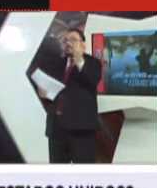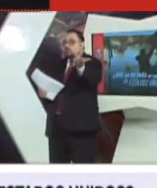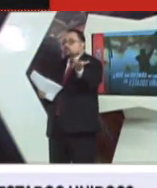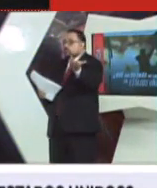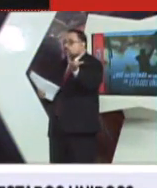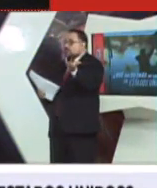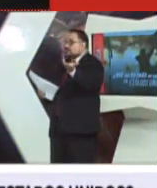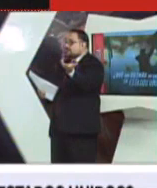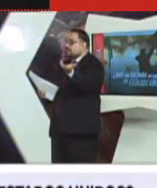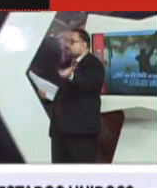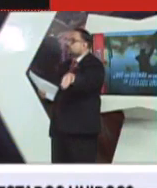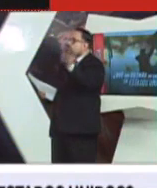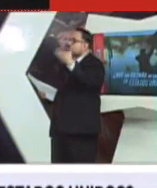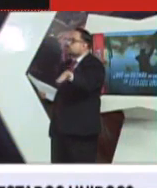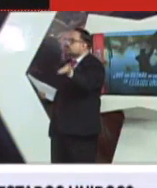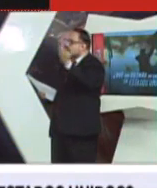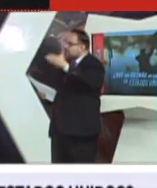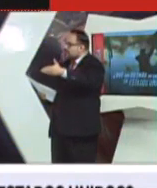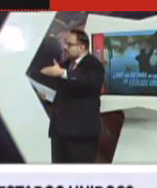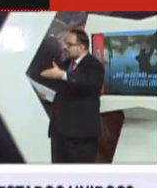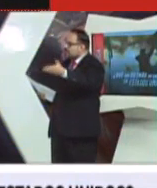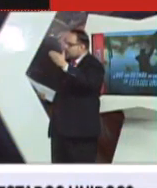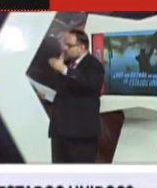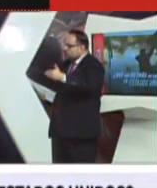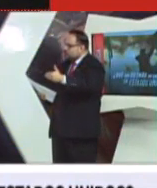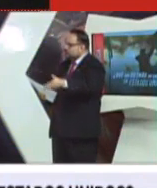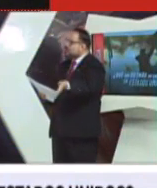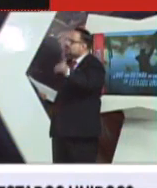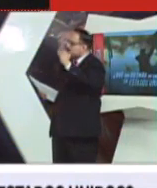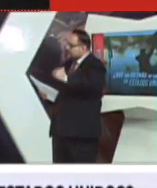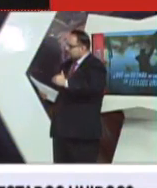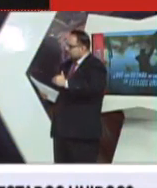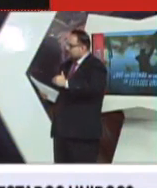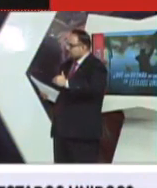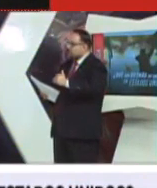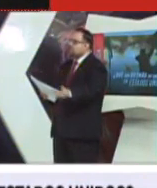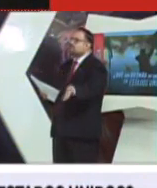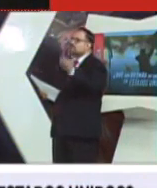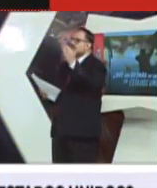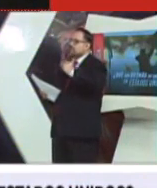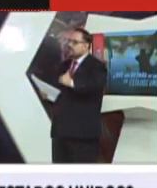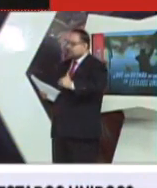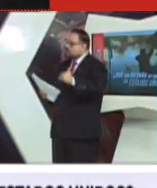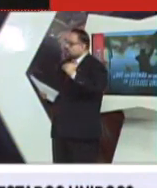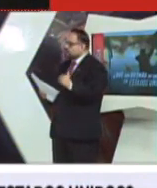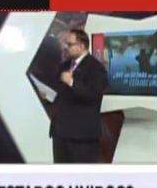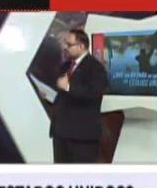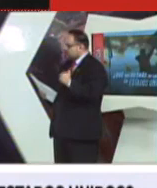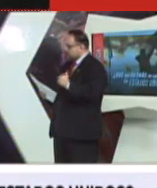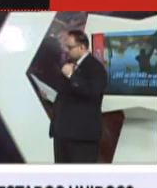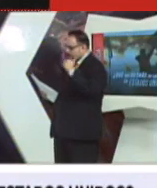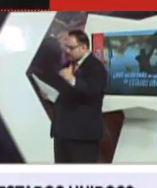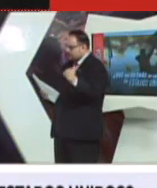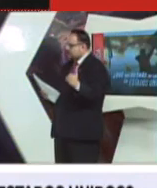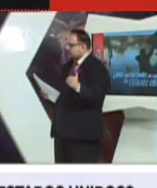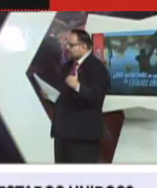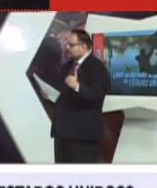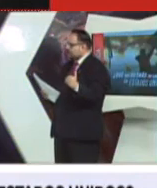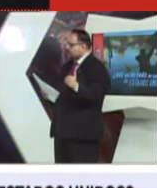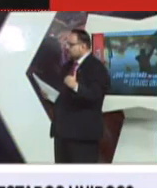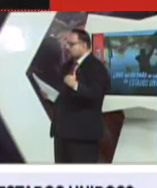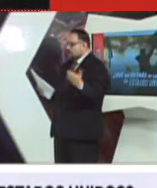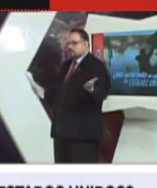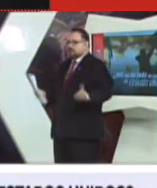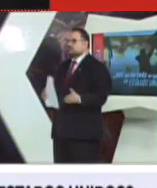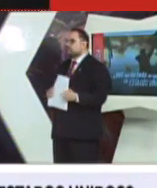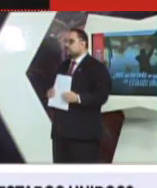y entonces lo que se está dando todavía es una pérdida económica una pérdida de credibilidad una pérdida inclusive hasta de gobernabilidad y de